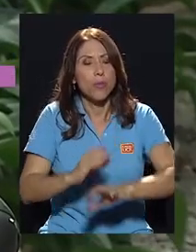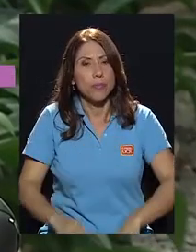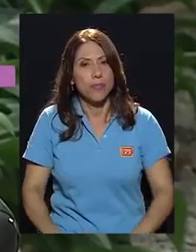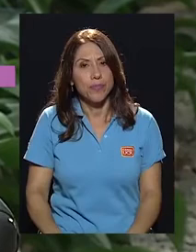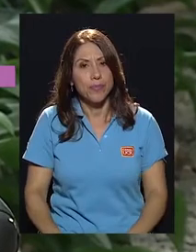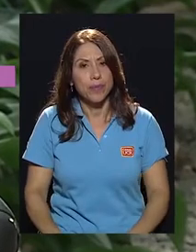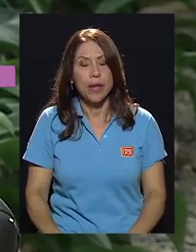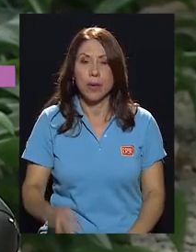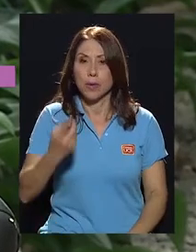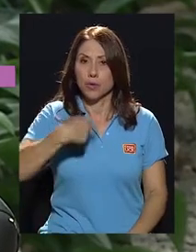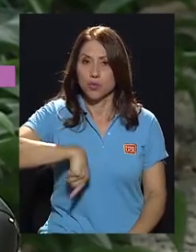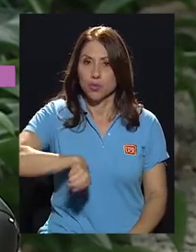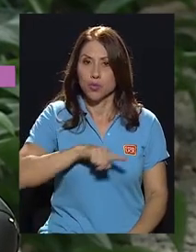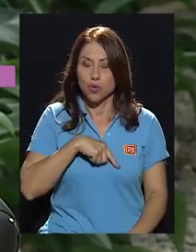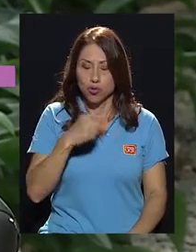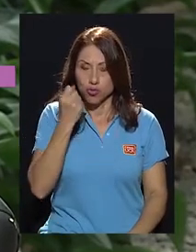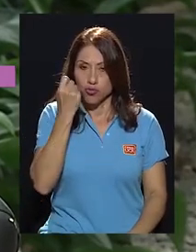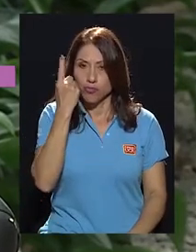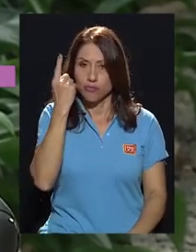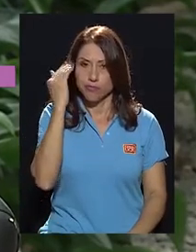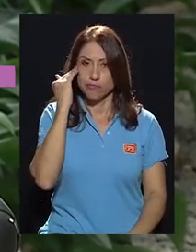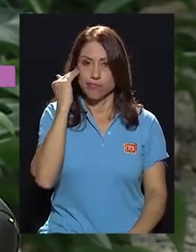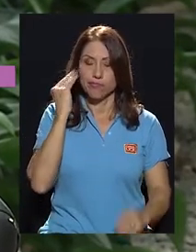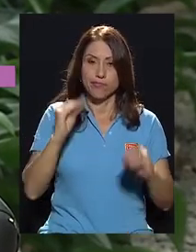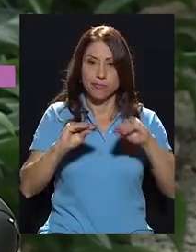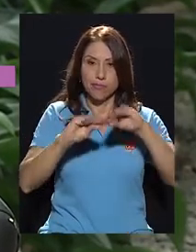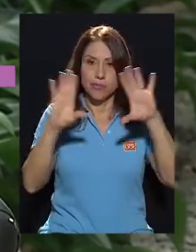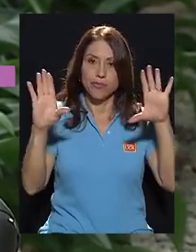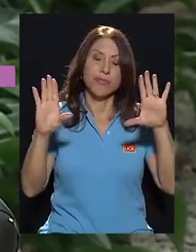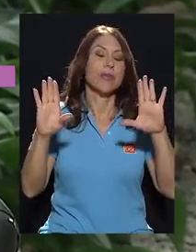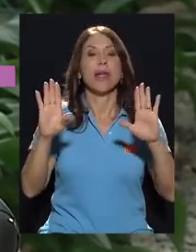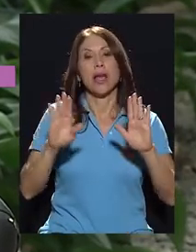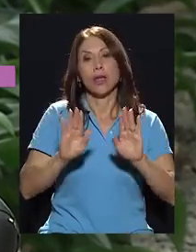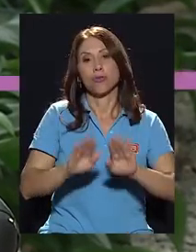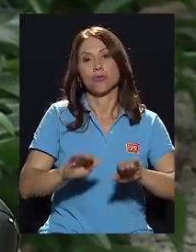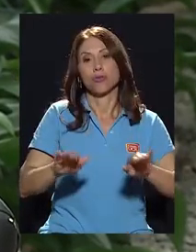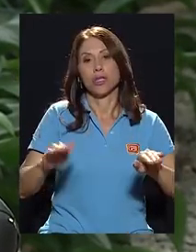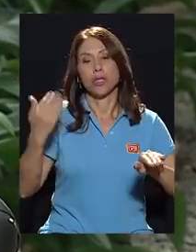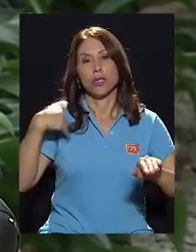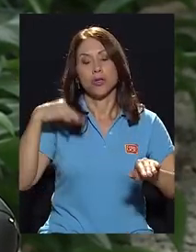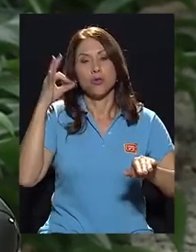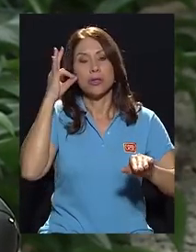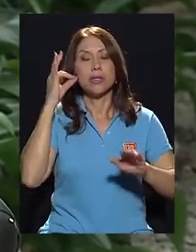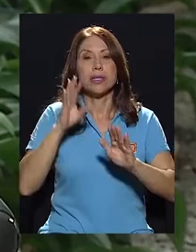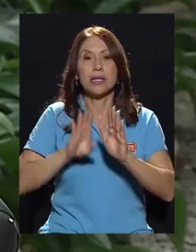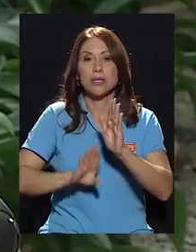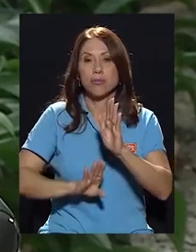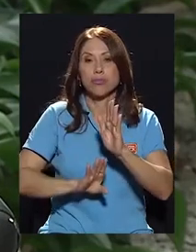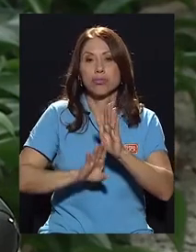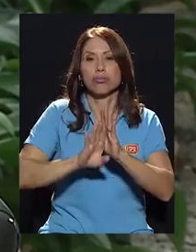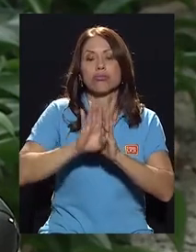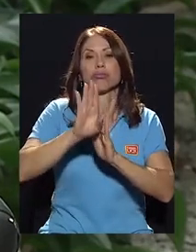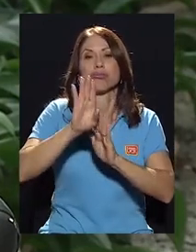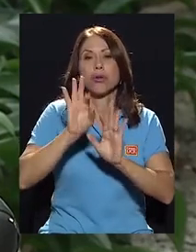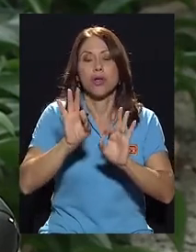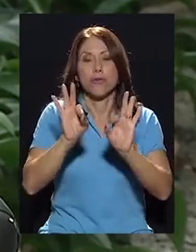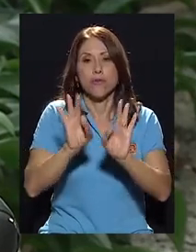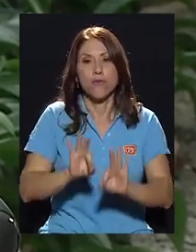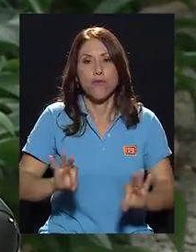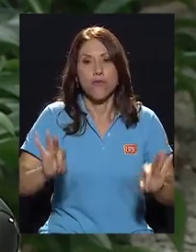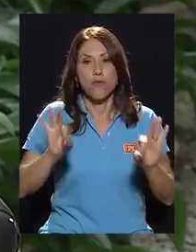el desarrollo de los niños y niñas es fundamental.